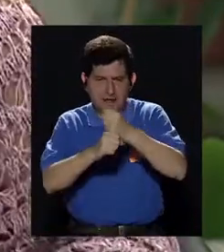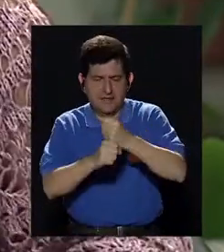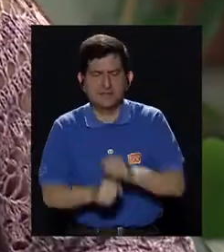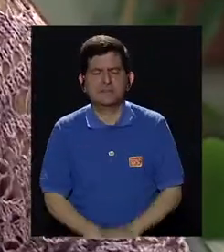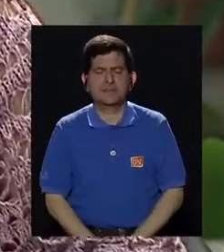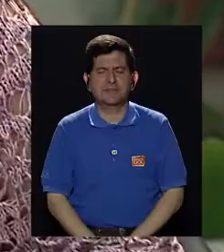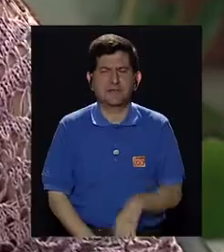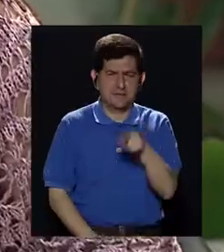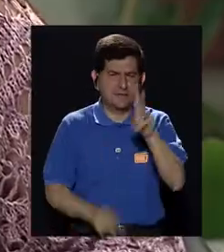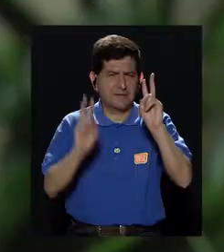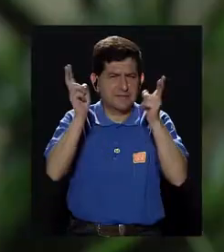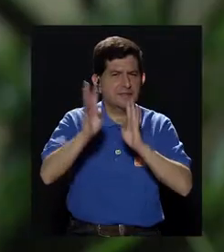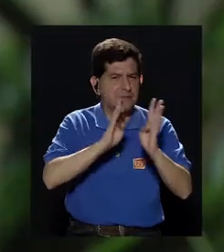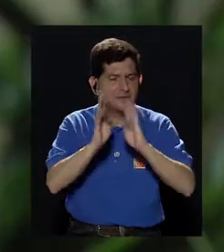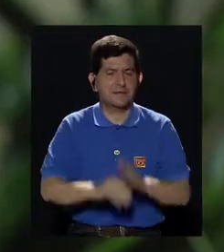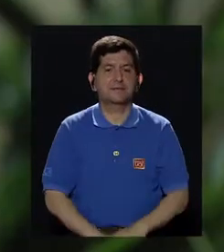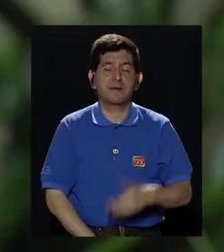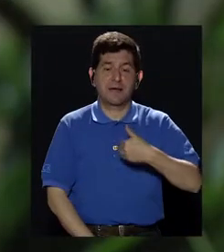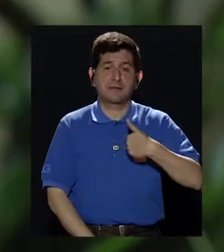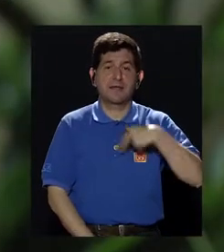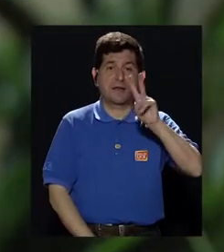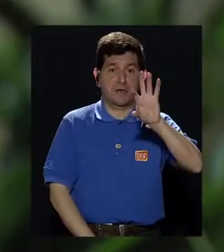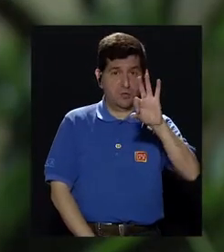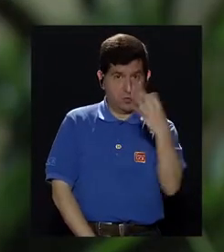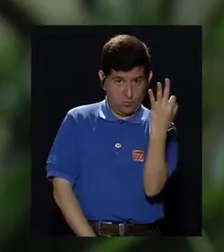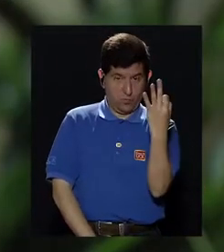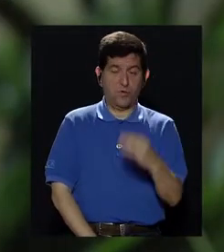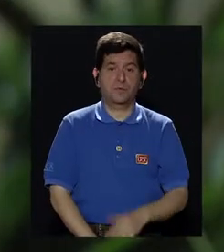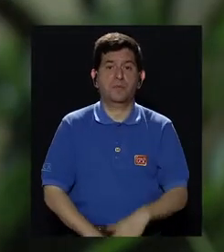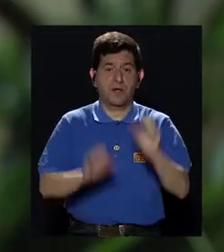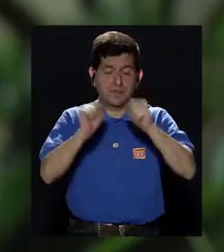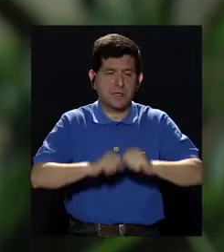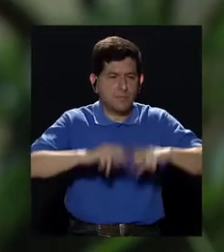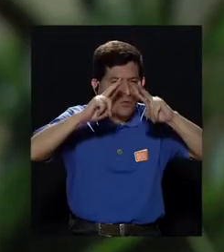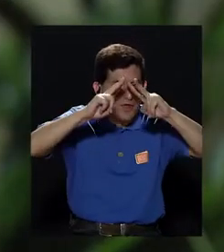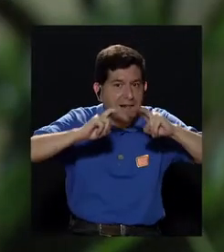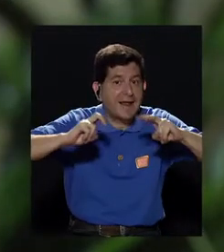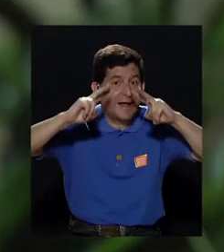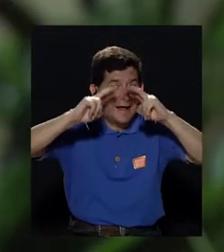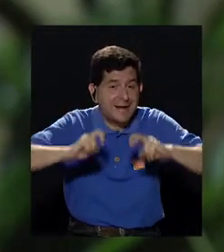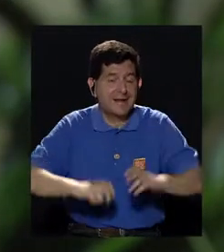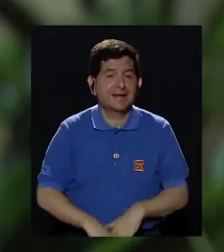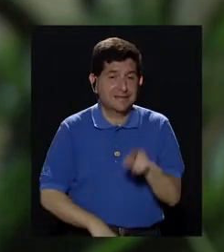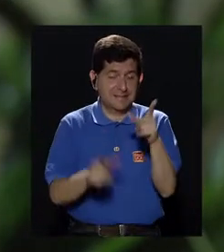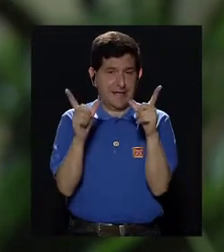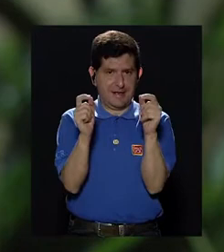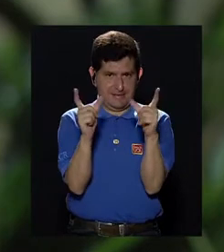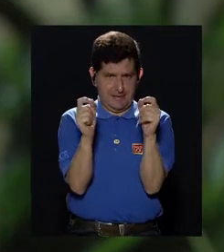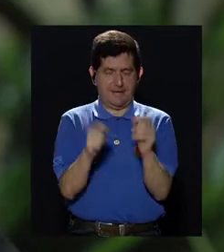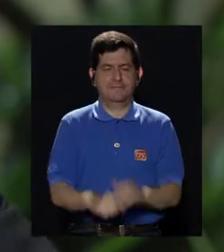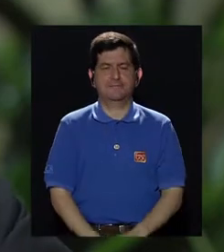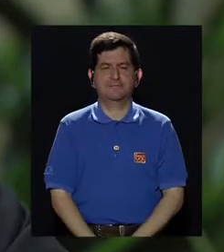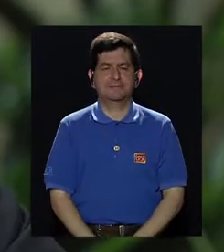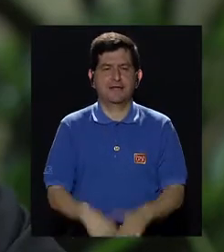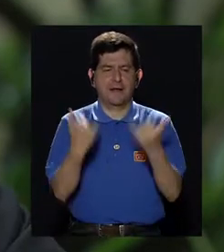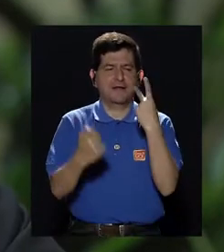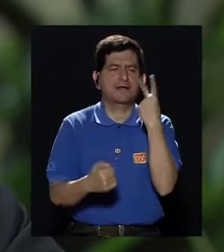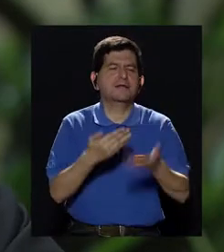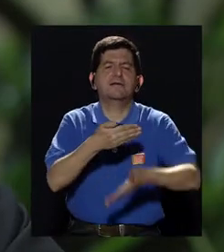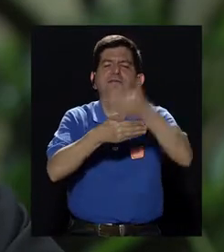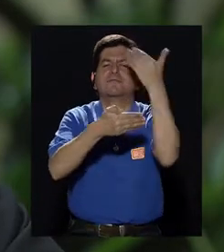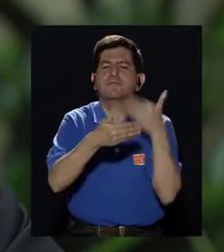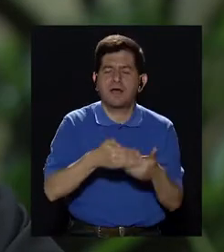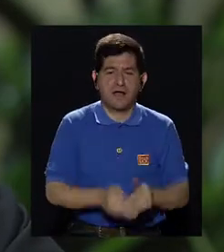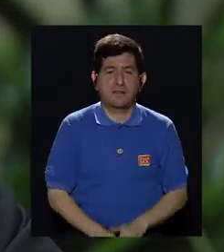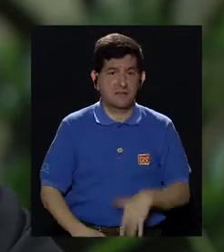gustaría hablar de este tema. Efectivamente tenemos dos formas de explorar por cáncer. Ya veíamos